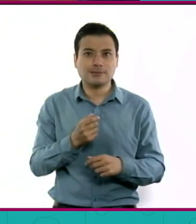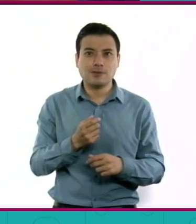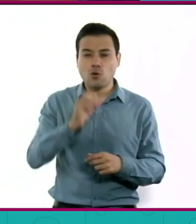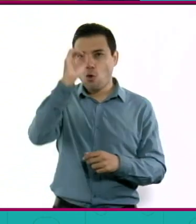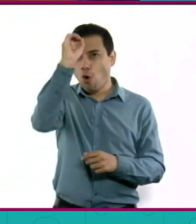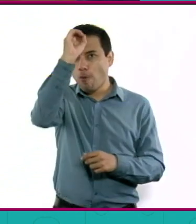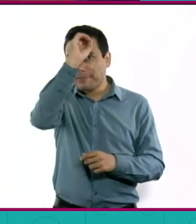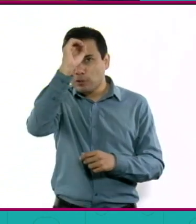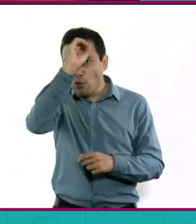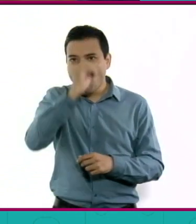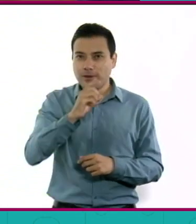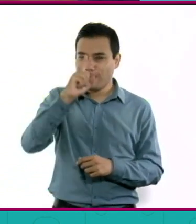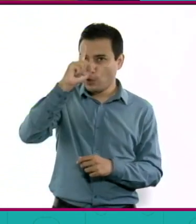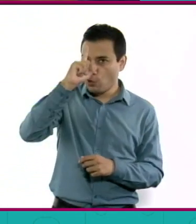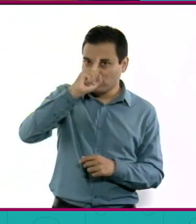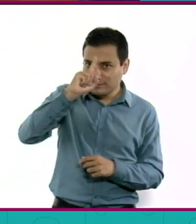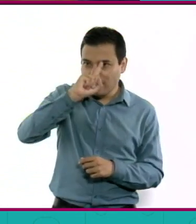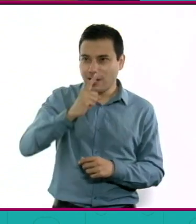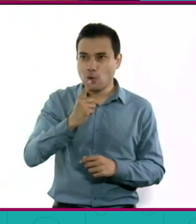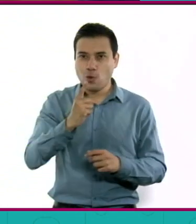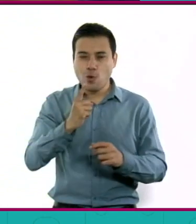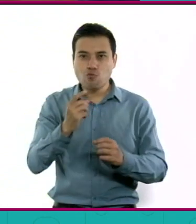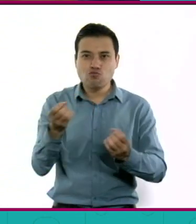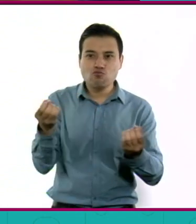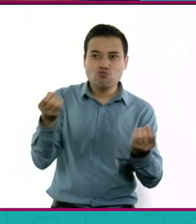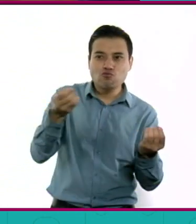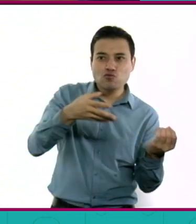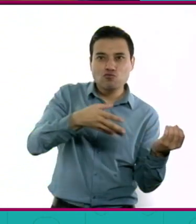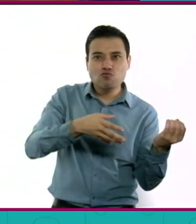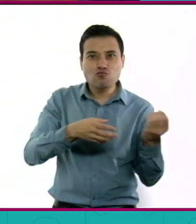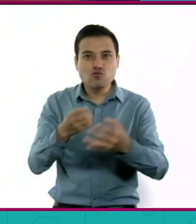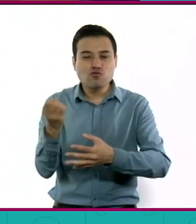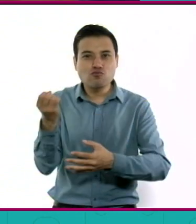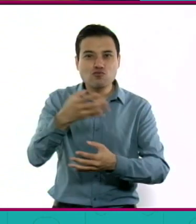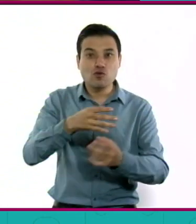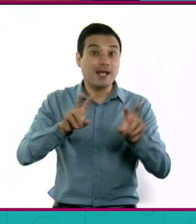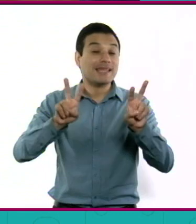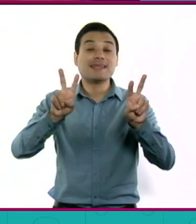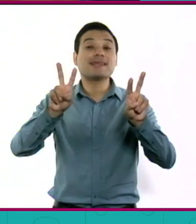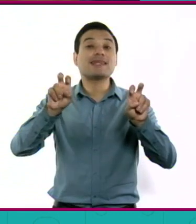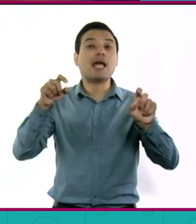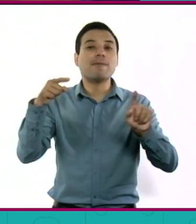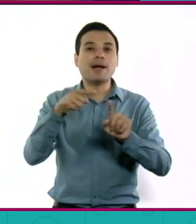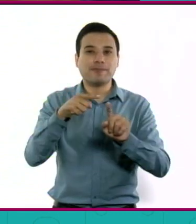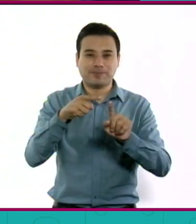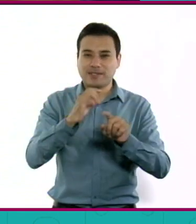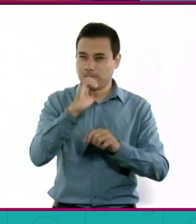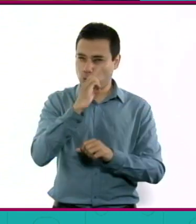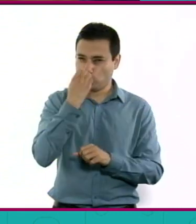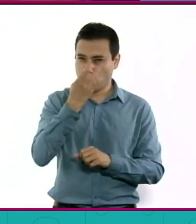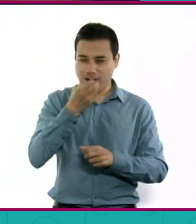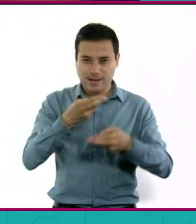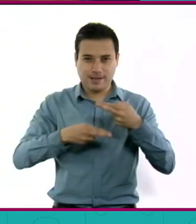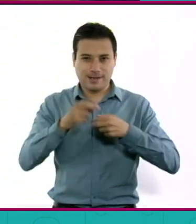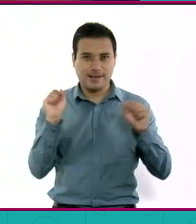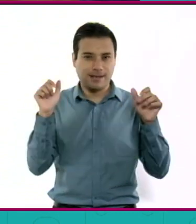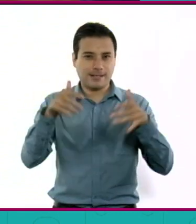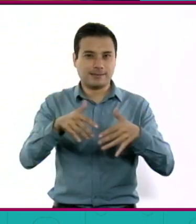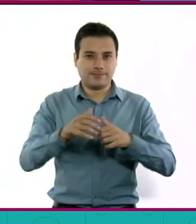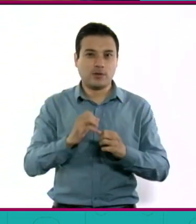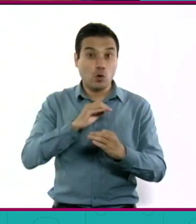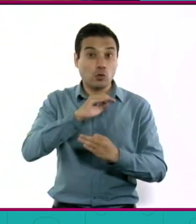comentarios, sugerencias y que hagamos de esta experiencia de regresar a la escuela una experiencia completa